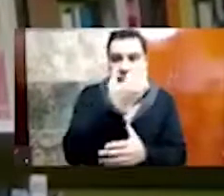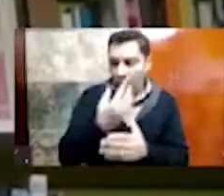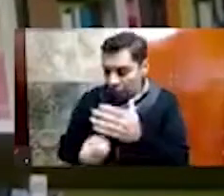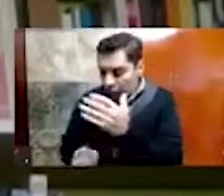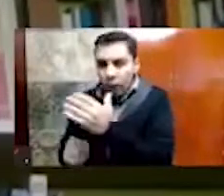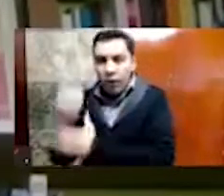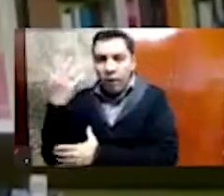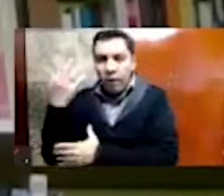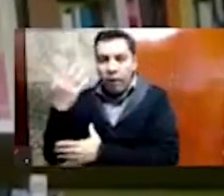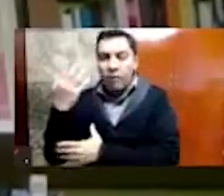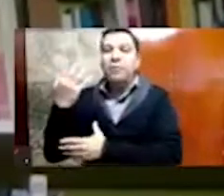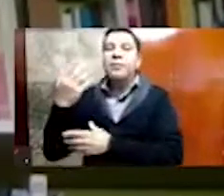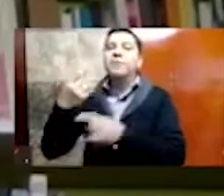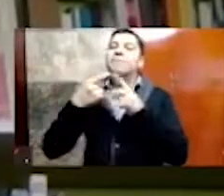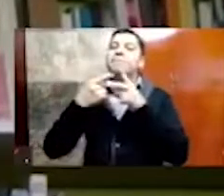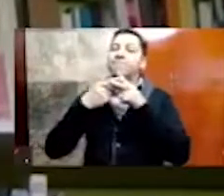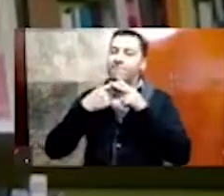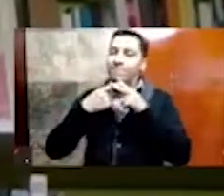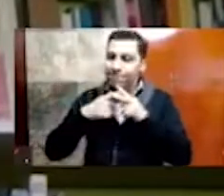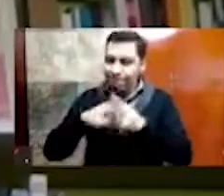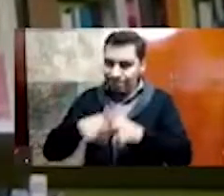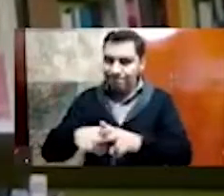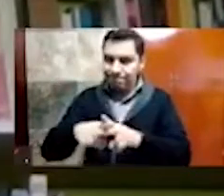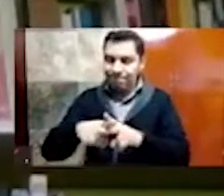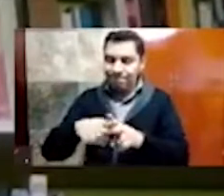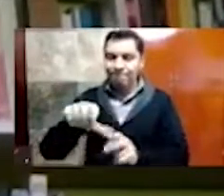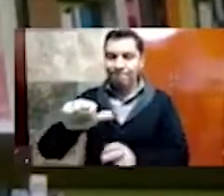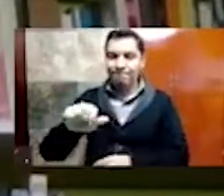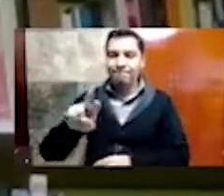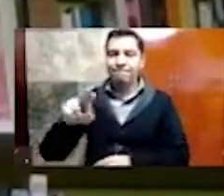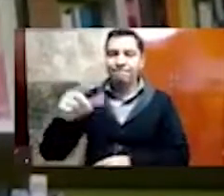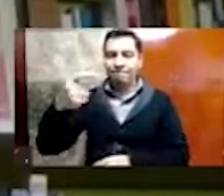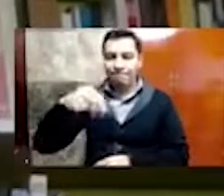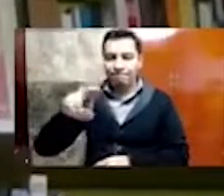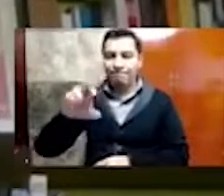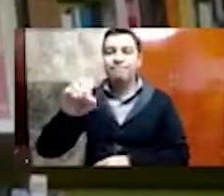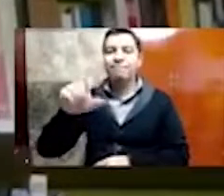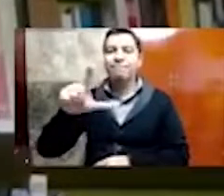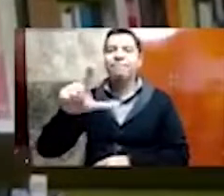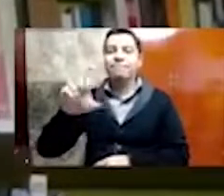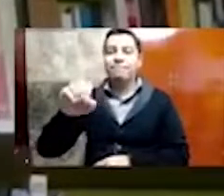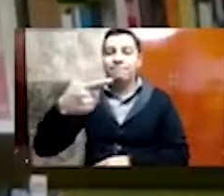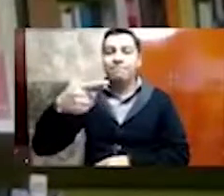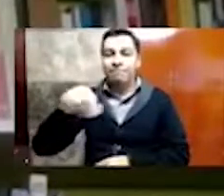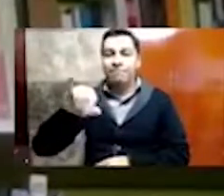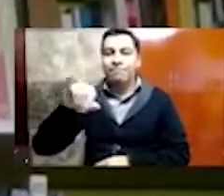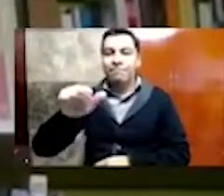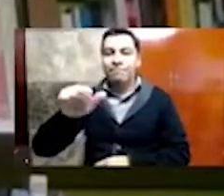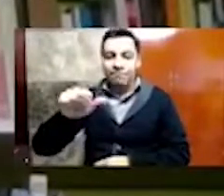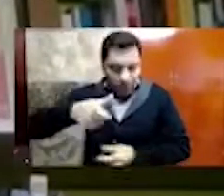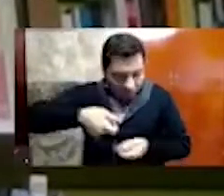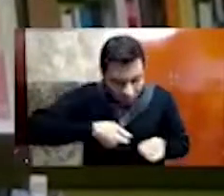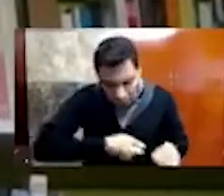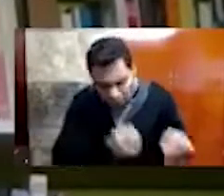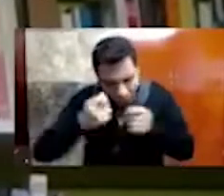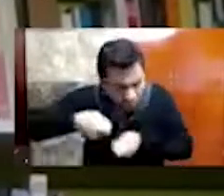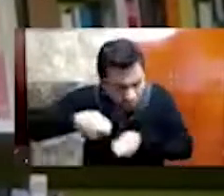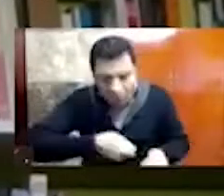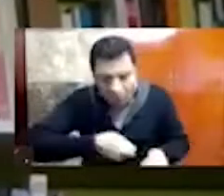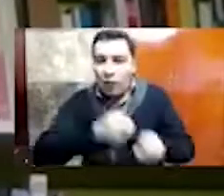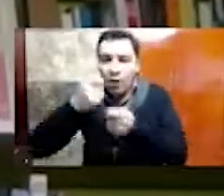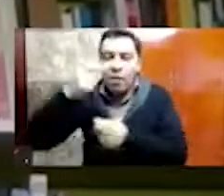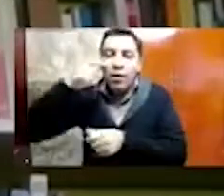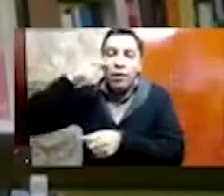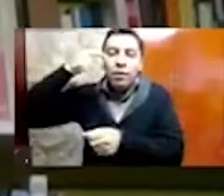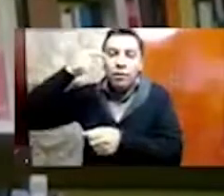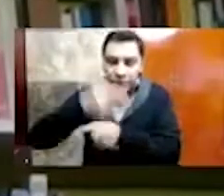pues, están marcando el inicio de la arqueología en México, y sobre todo en el, en el centro de la Ciudad de México. Y bueno,